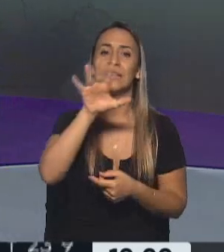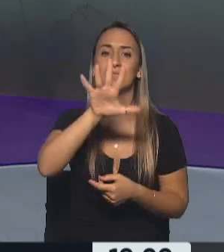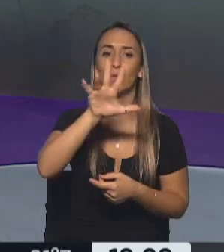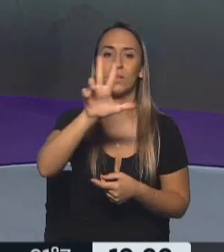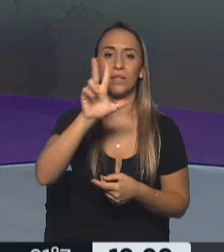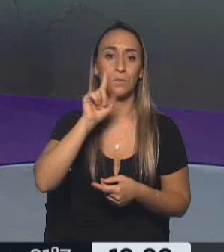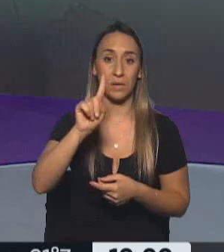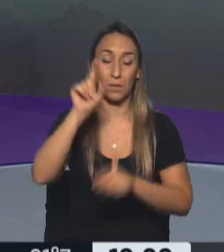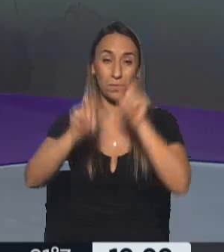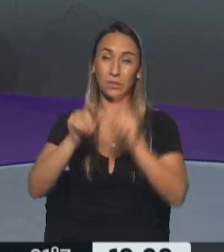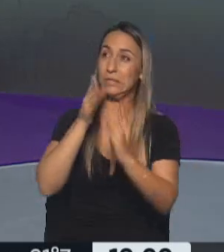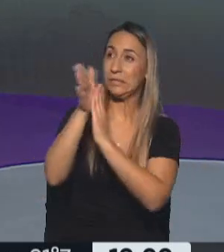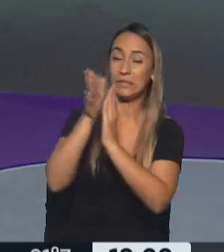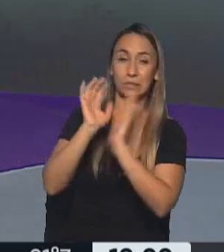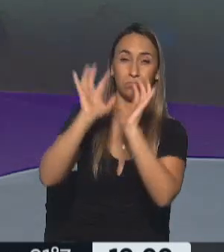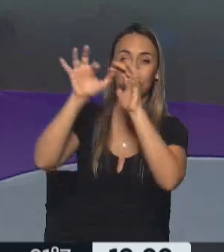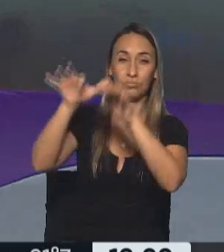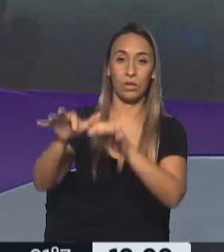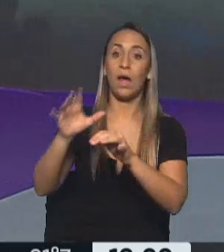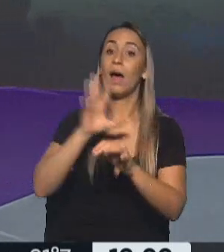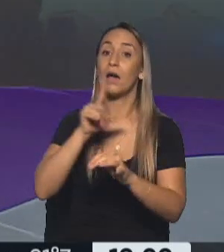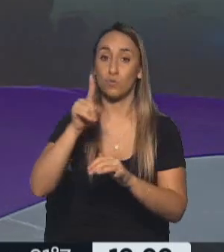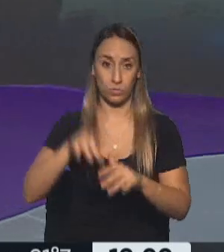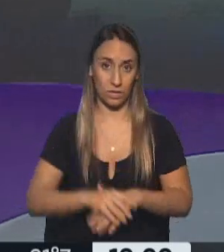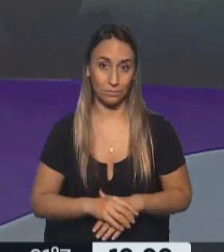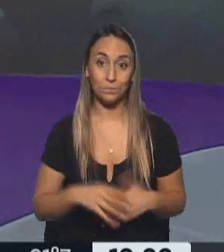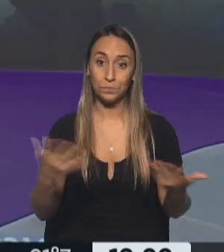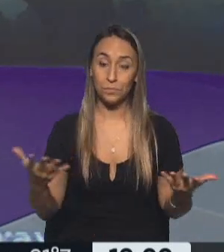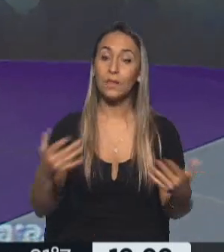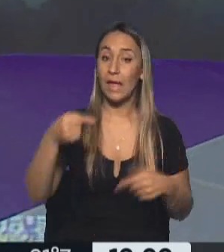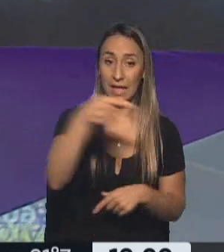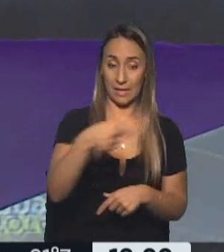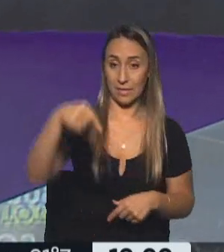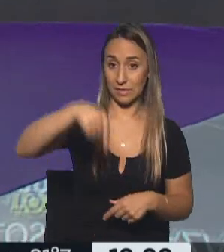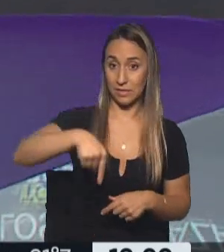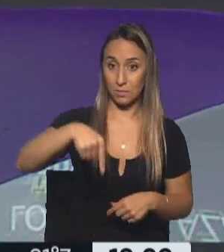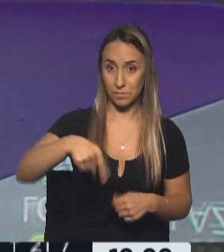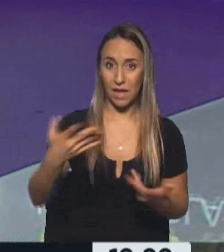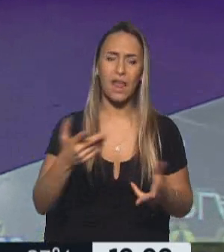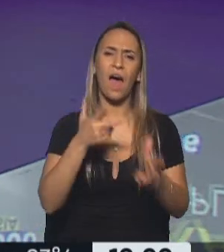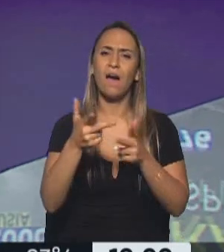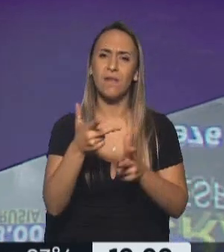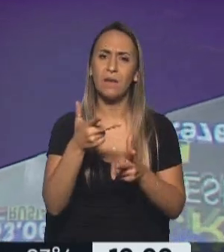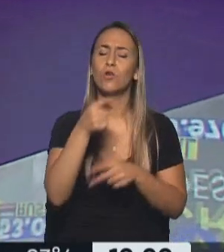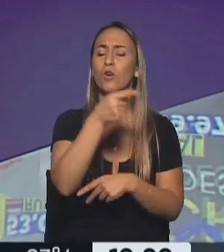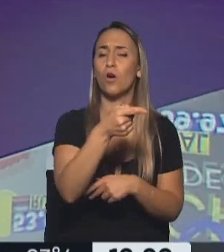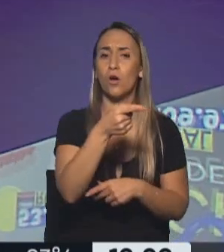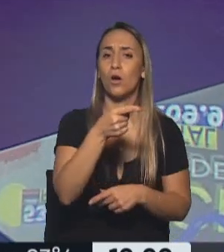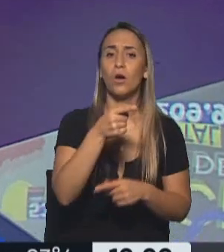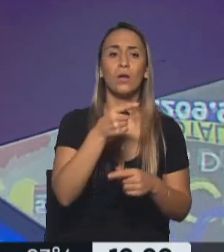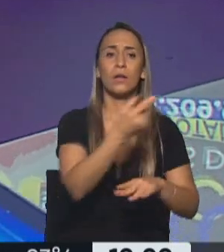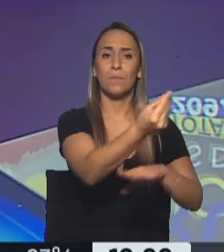allí. El drama de los desplazados, esta semana hablábamos con el representante de ACNUR en la Argentina,